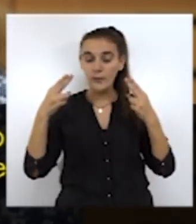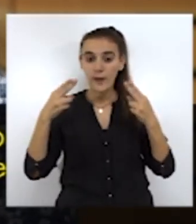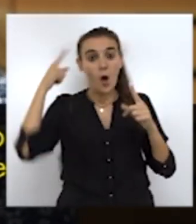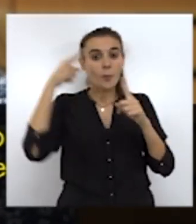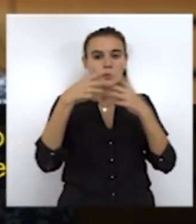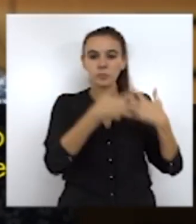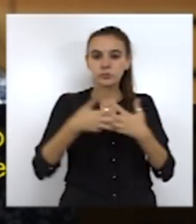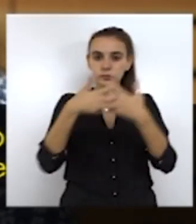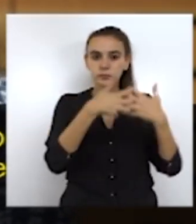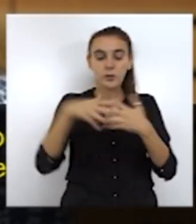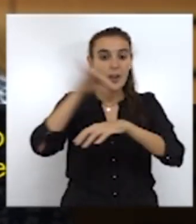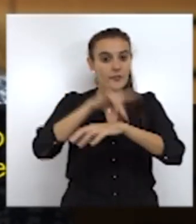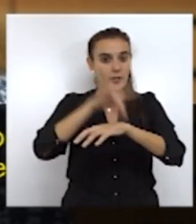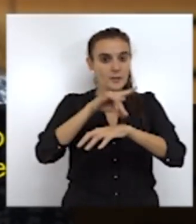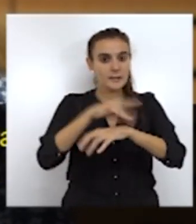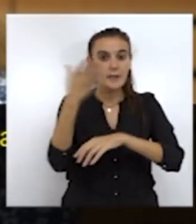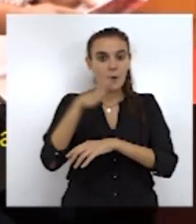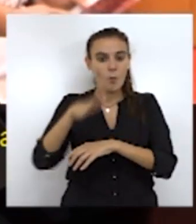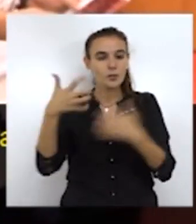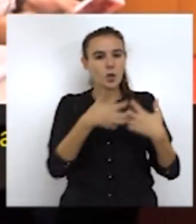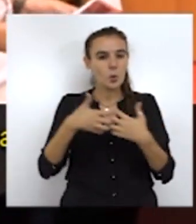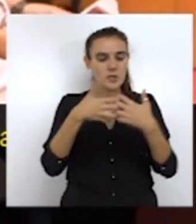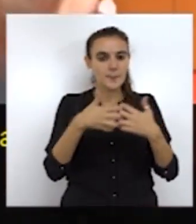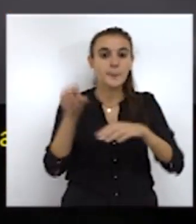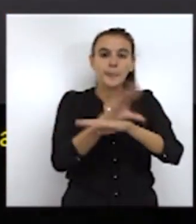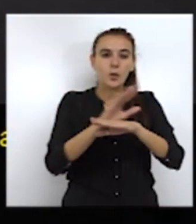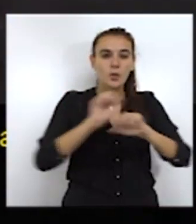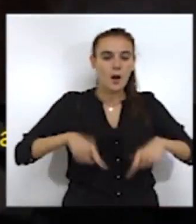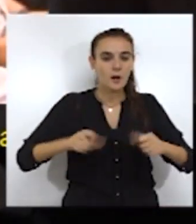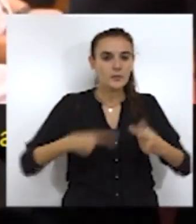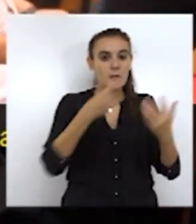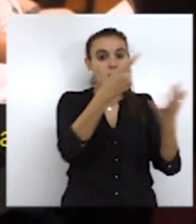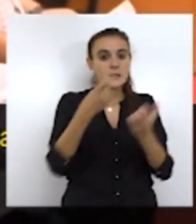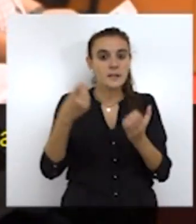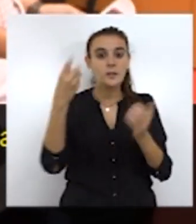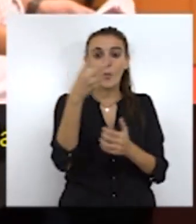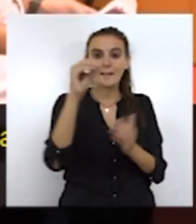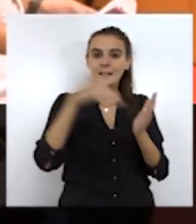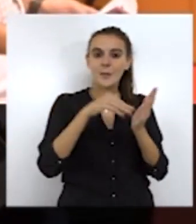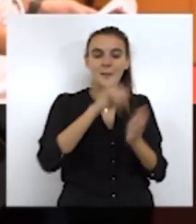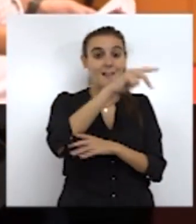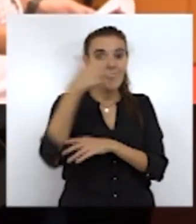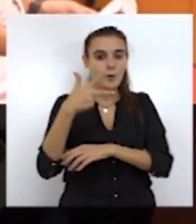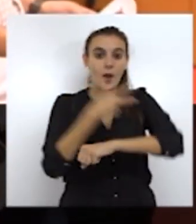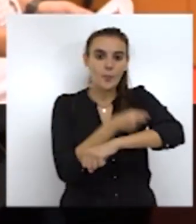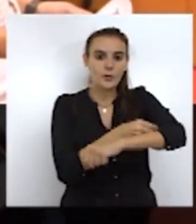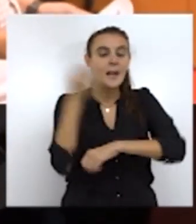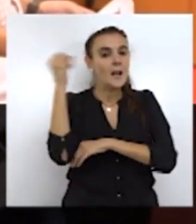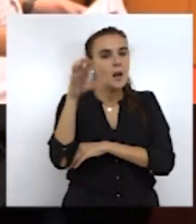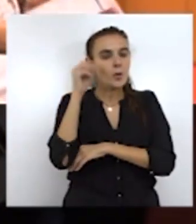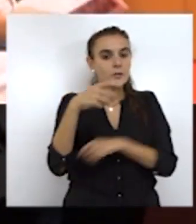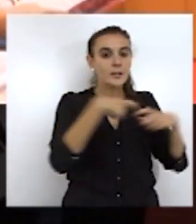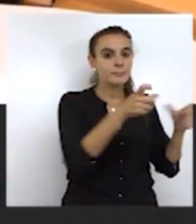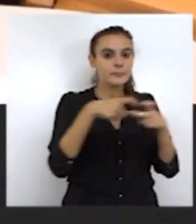luchar contra las enfermedades y contra la muerte La consejería se gasta al año 620.000 euros en vacunas Las jornadas han